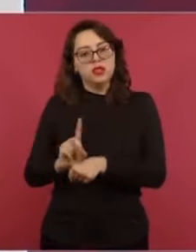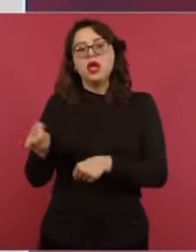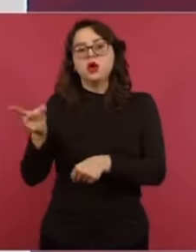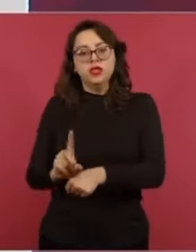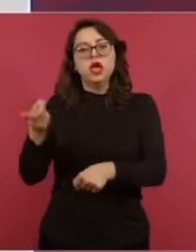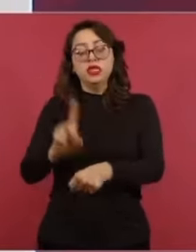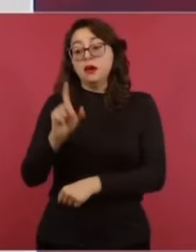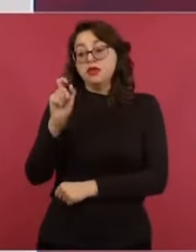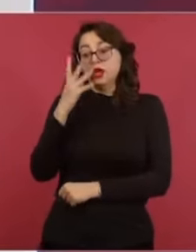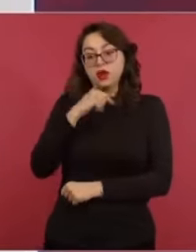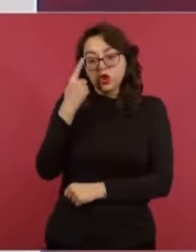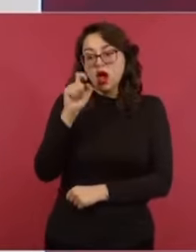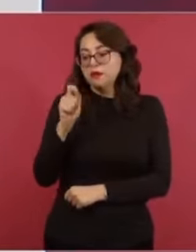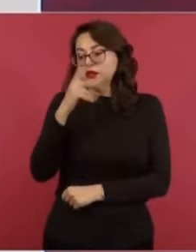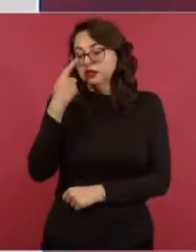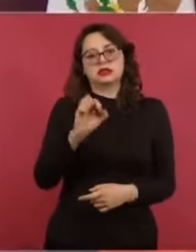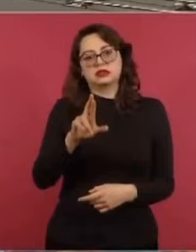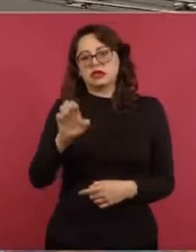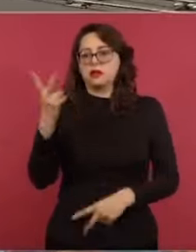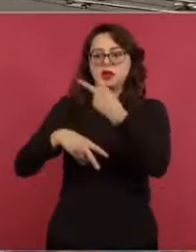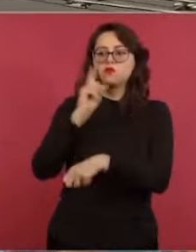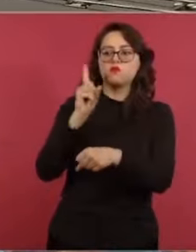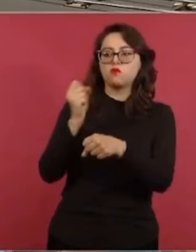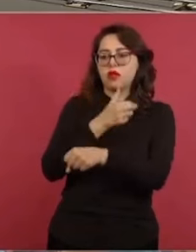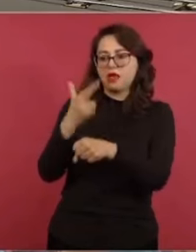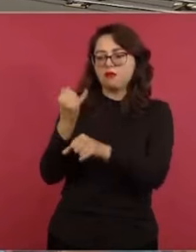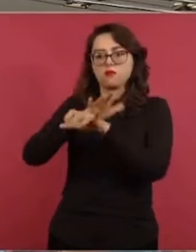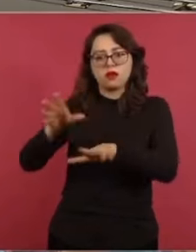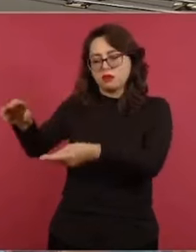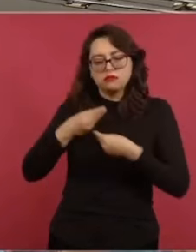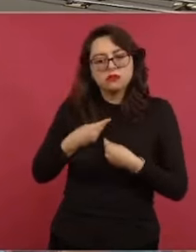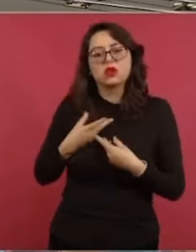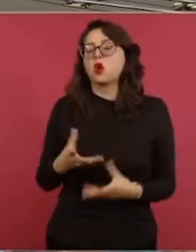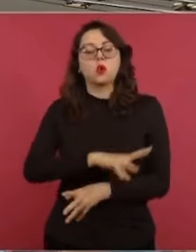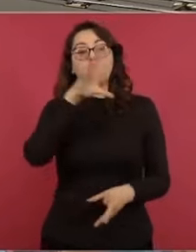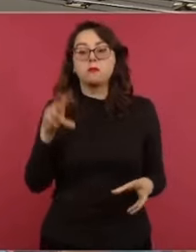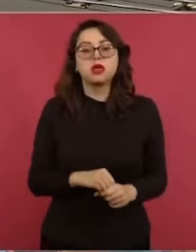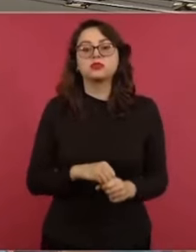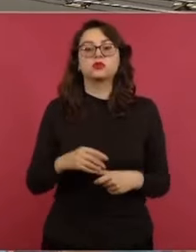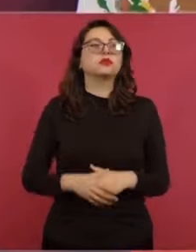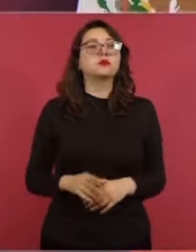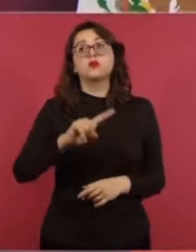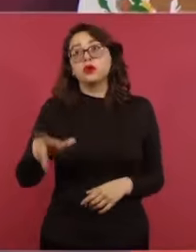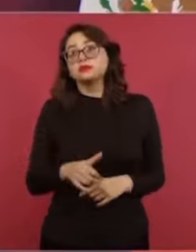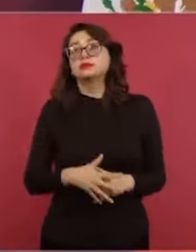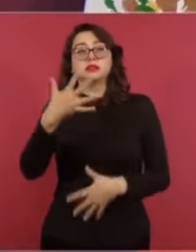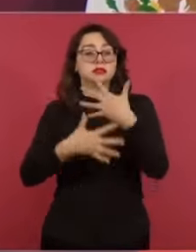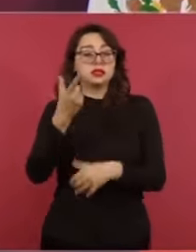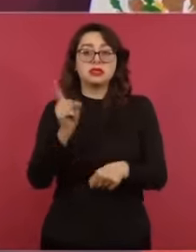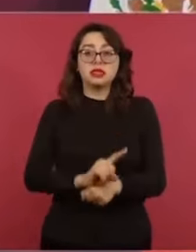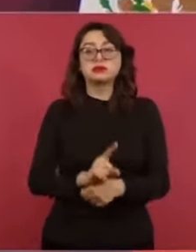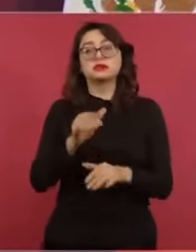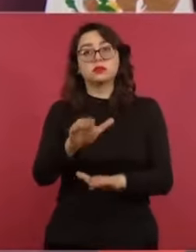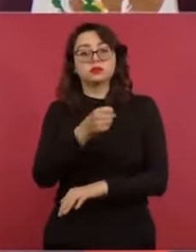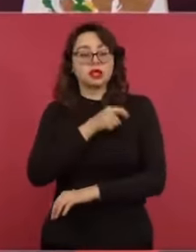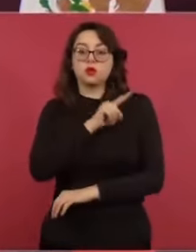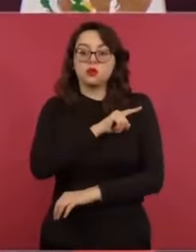Por lo general son cosas muy fuertes, muy duras. Y los martes cada 15 días, salud. Entonces,